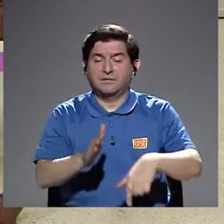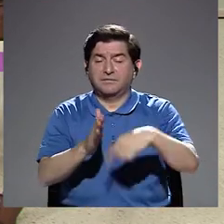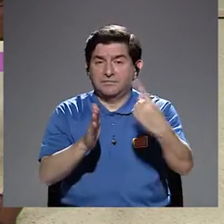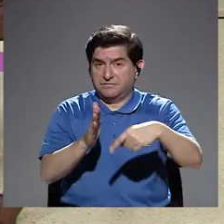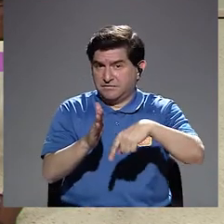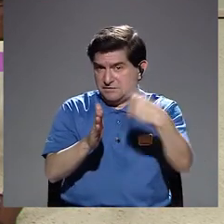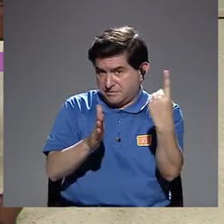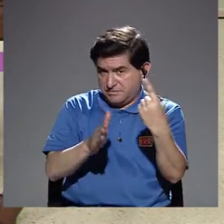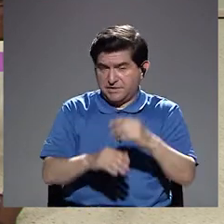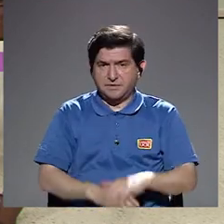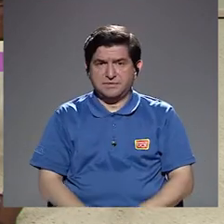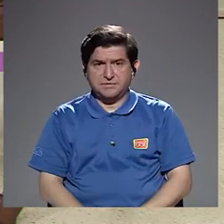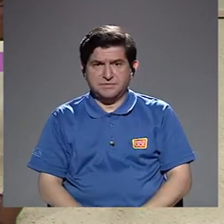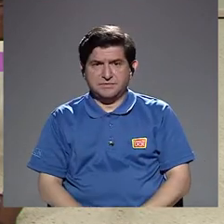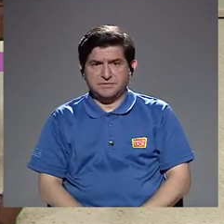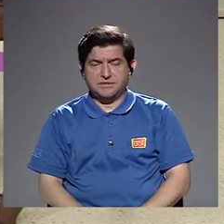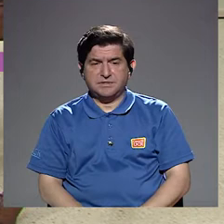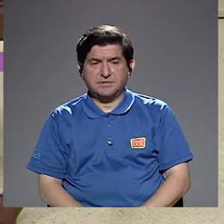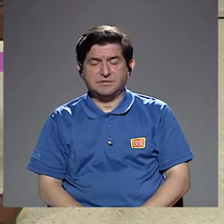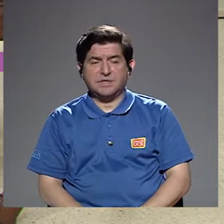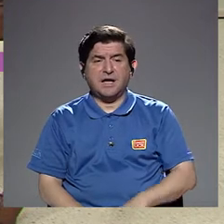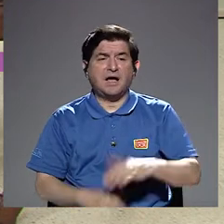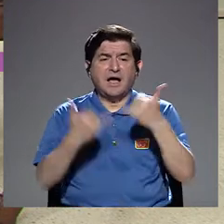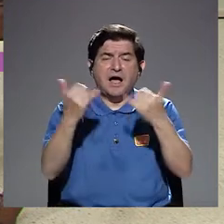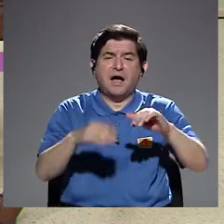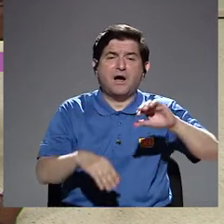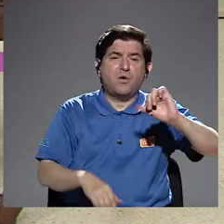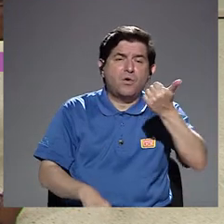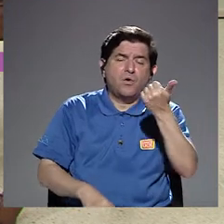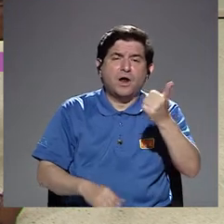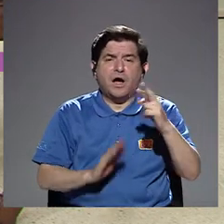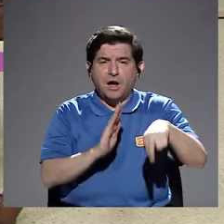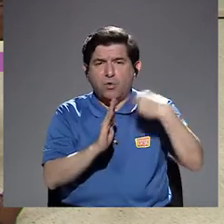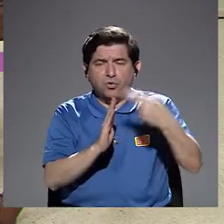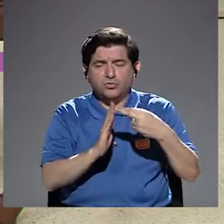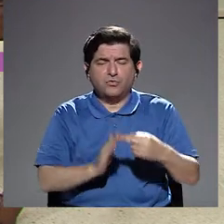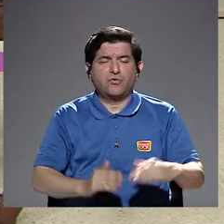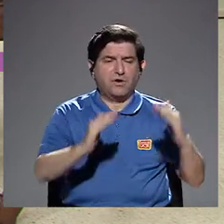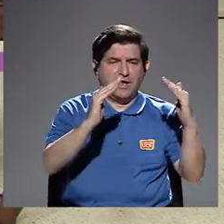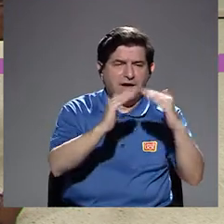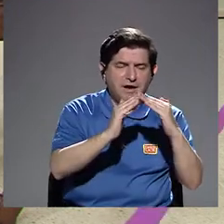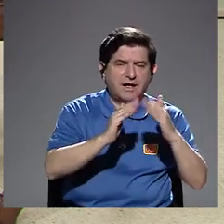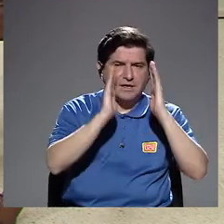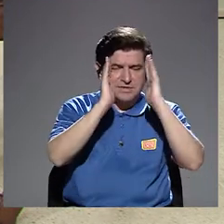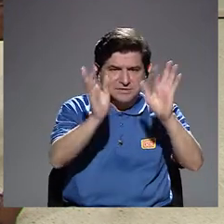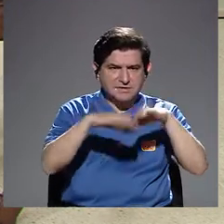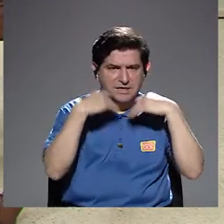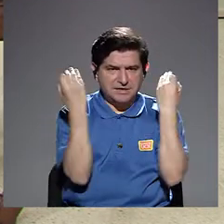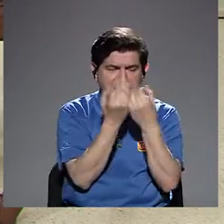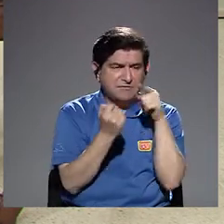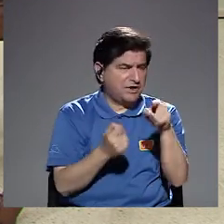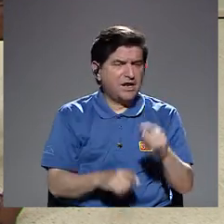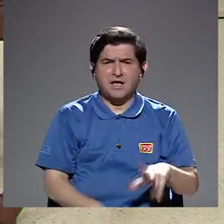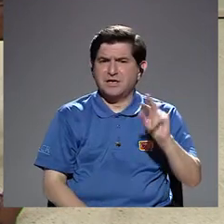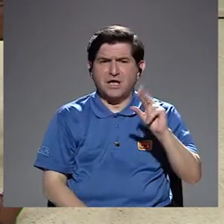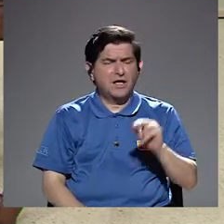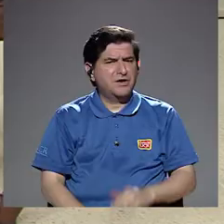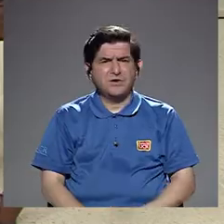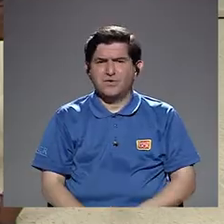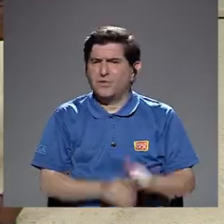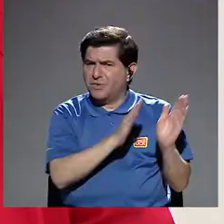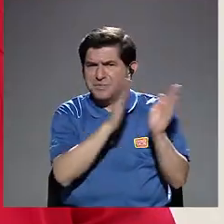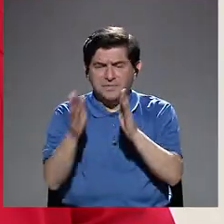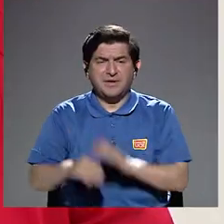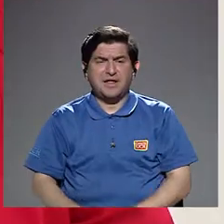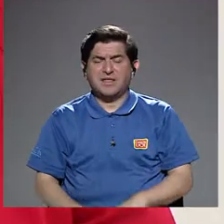Muchas veces... Claro, entran a otro rol de casa, de atender una familia para la que todavía no les tocaba y dejan de